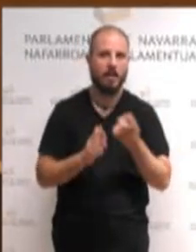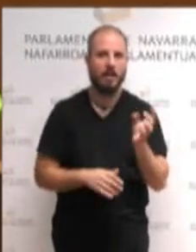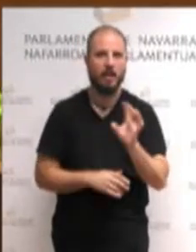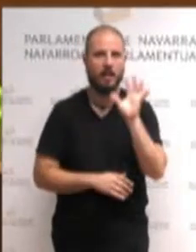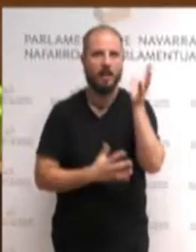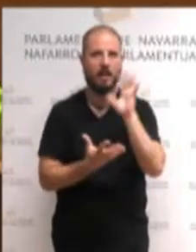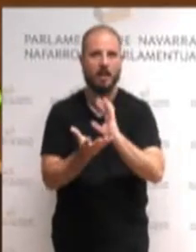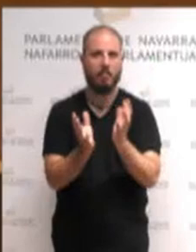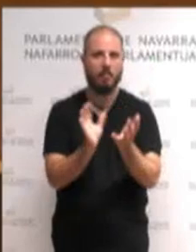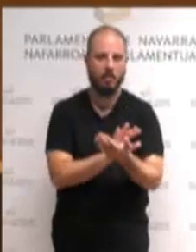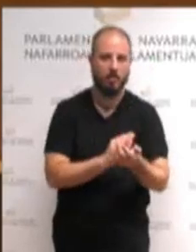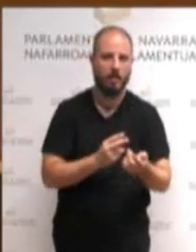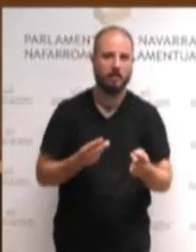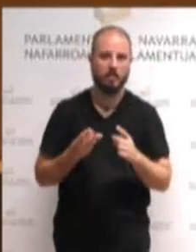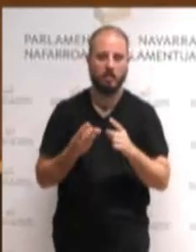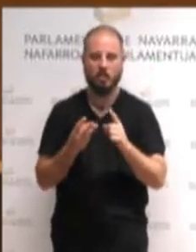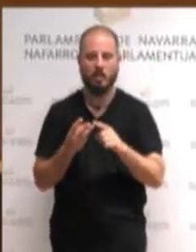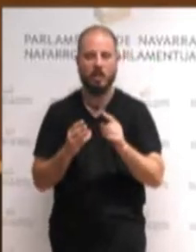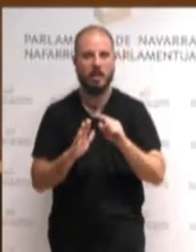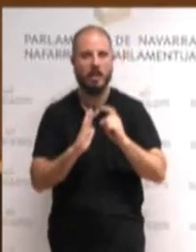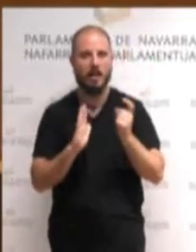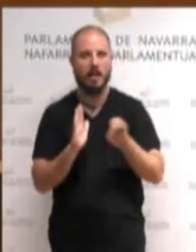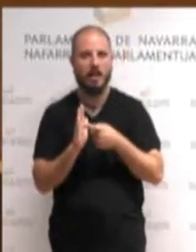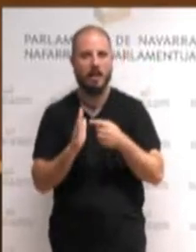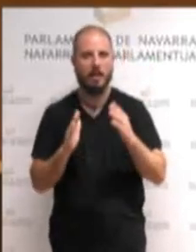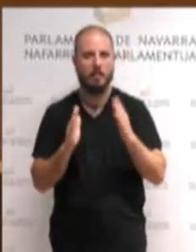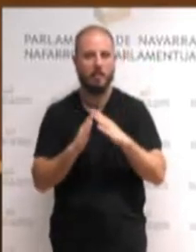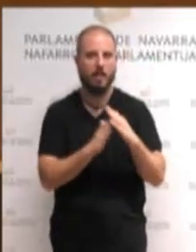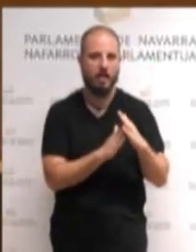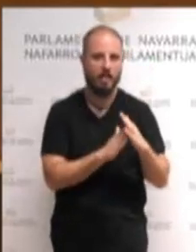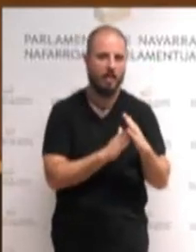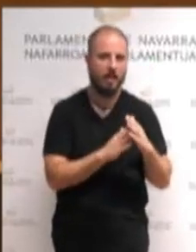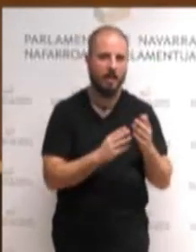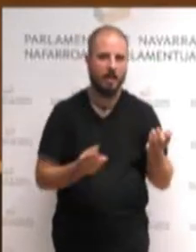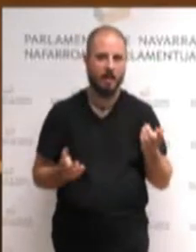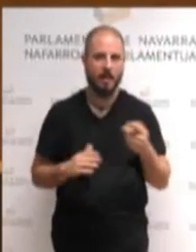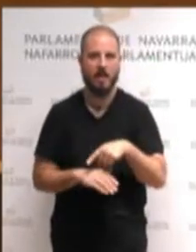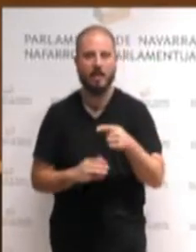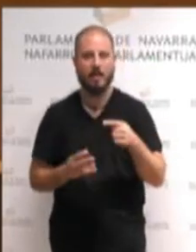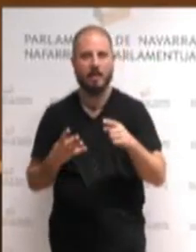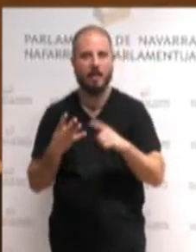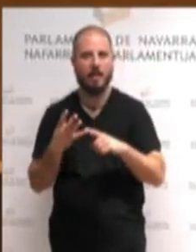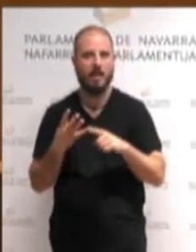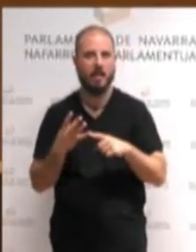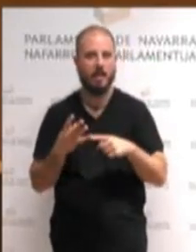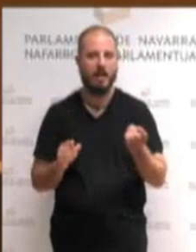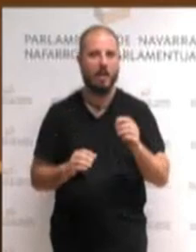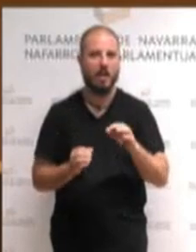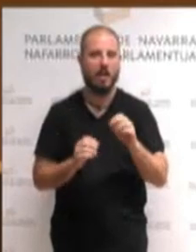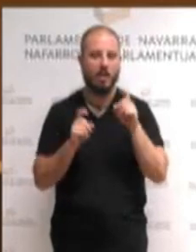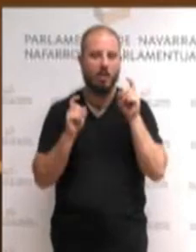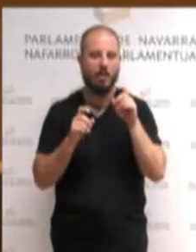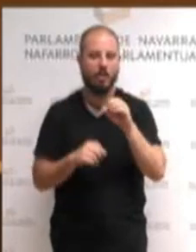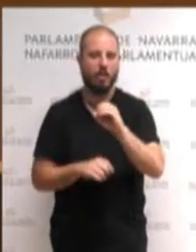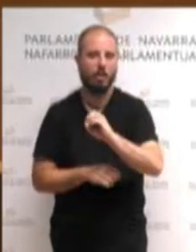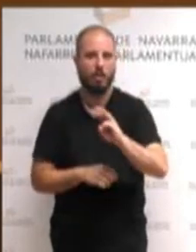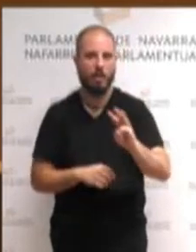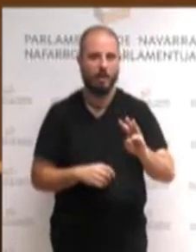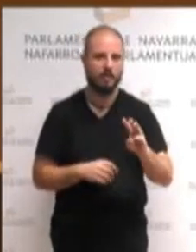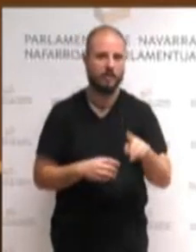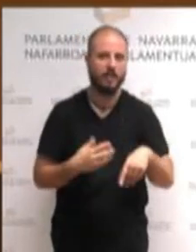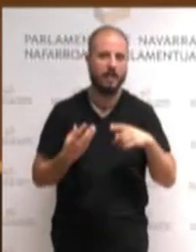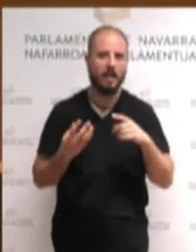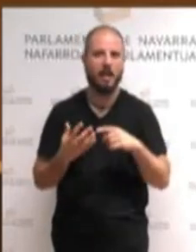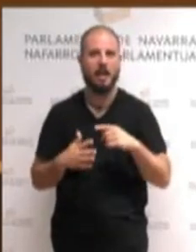zero iru duentzeko neurriak, eskubide sozialetan eta osasun arloan zerbitzuak indartzeko